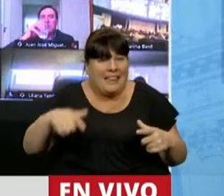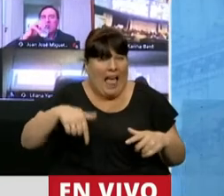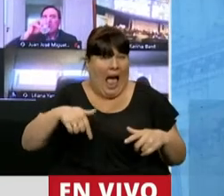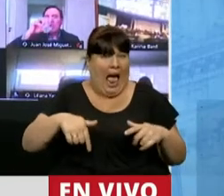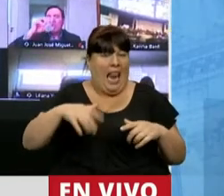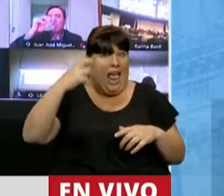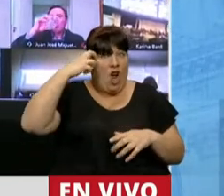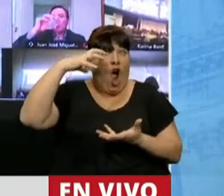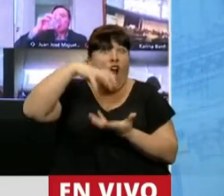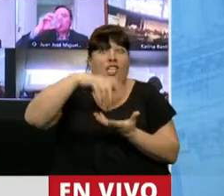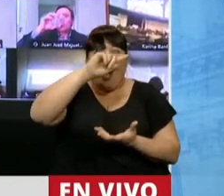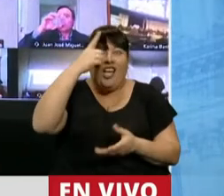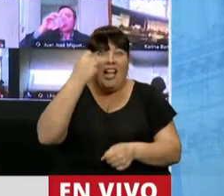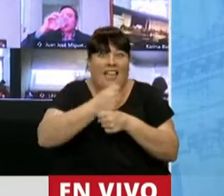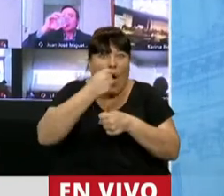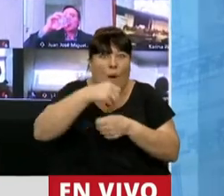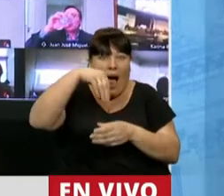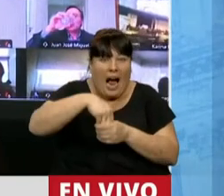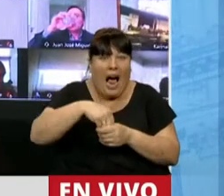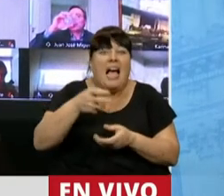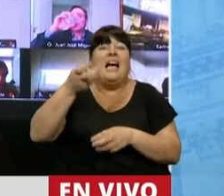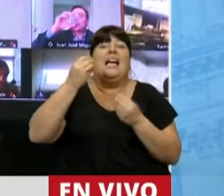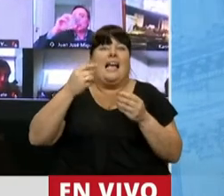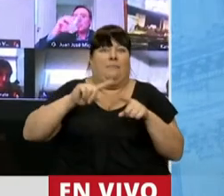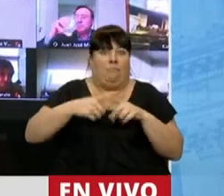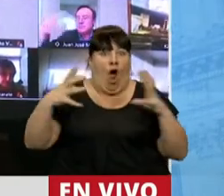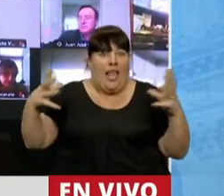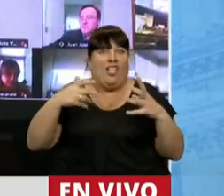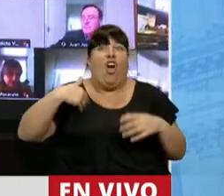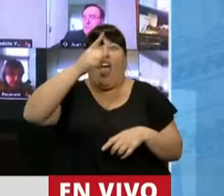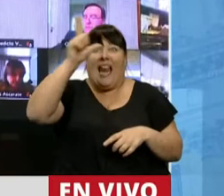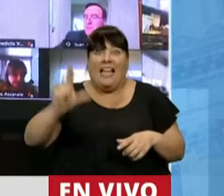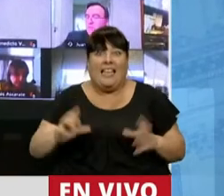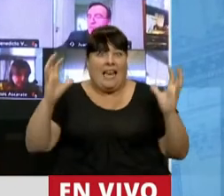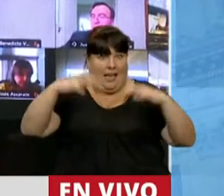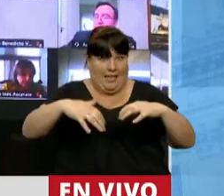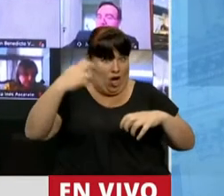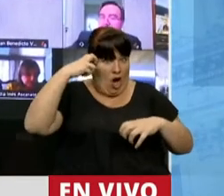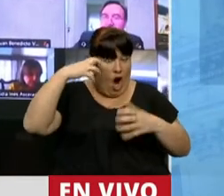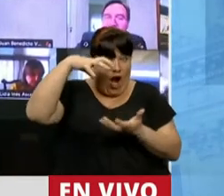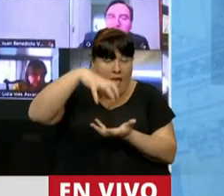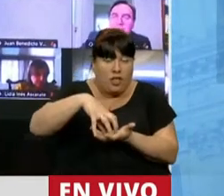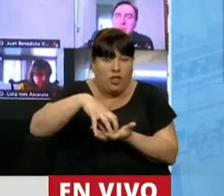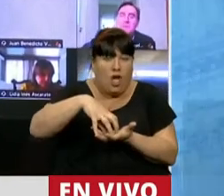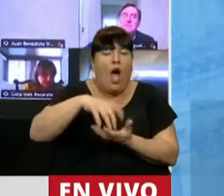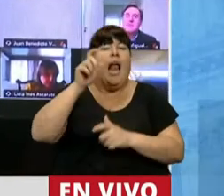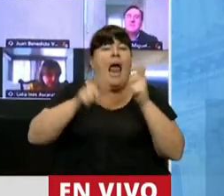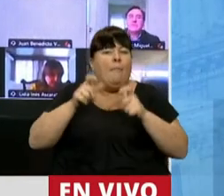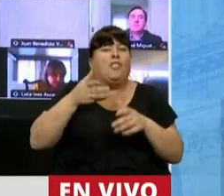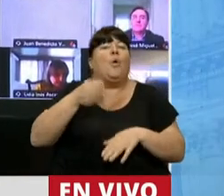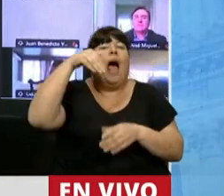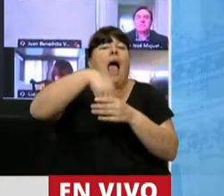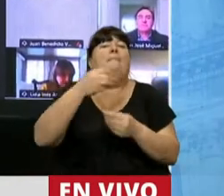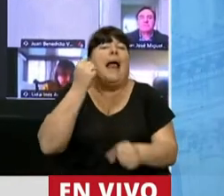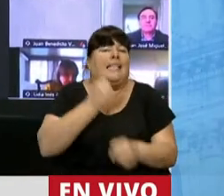funciona el Congreso de la Nación, donde está asentado el poder político de la República Argentina, la gente va a trabajar,